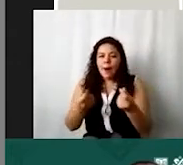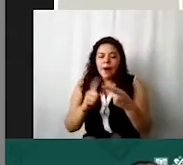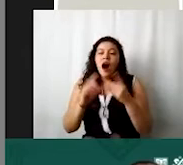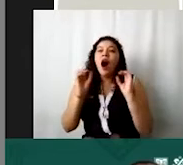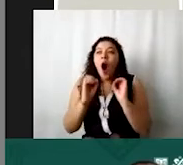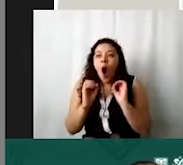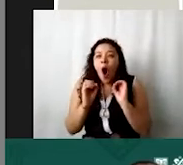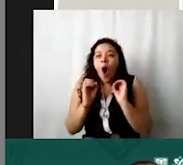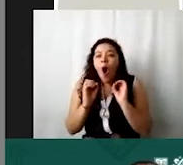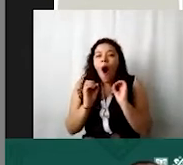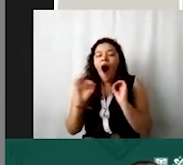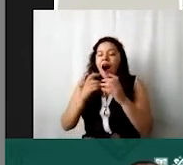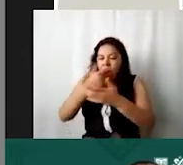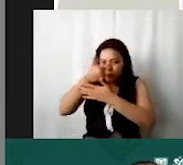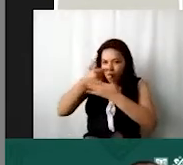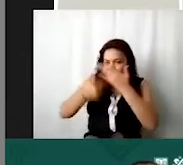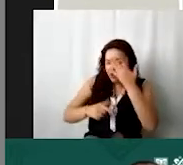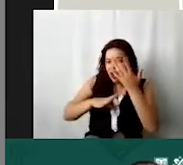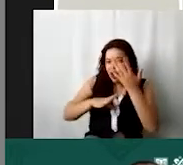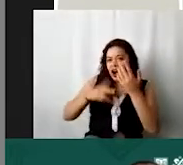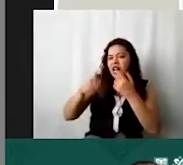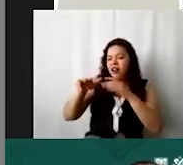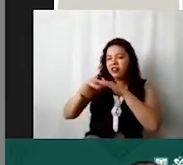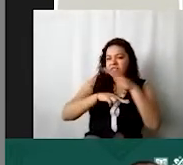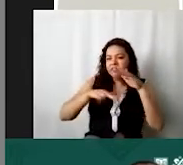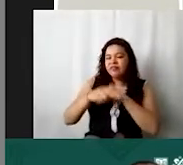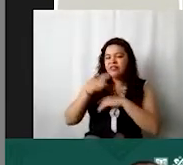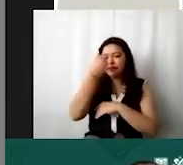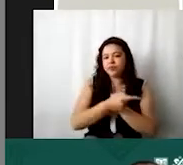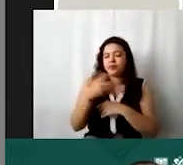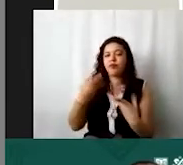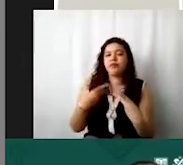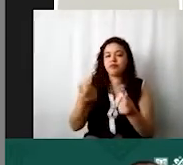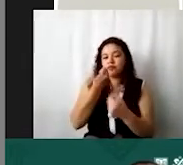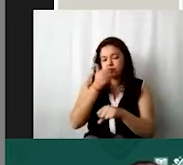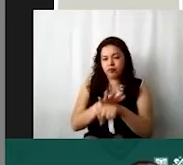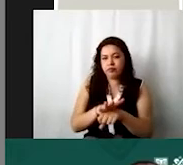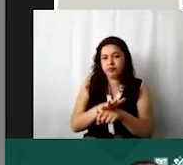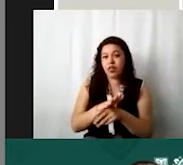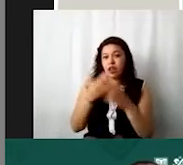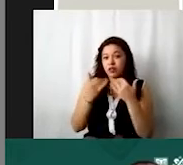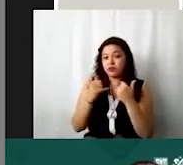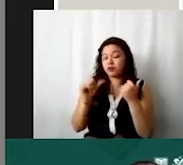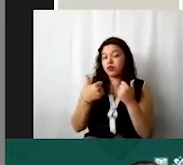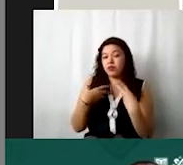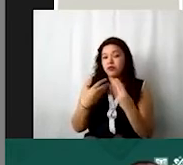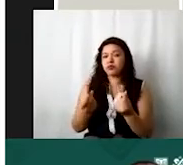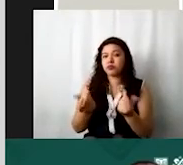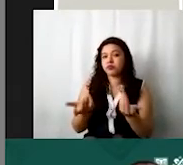tienen al contador pues asignan sus honorarios aquí a gastos de administración si no tuvieran algún otro gasto